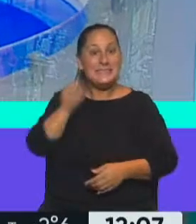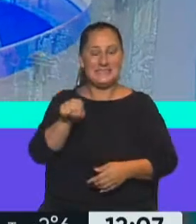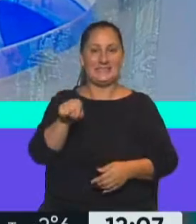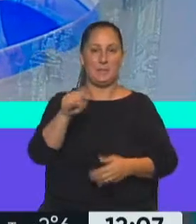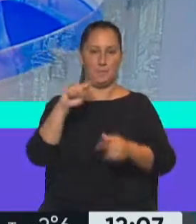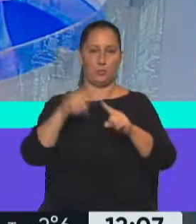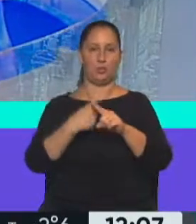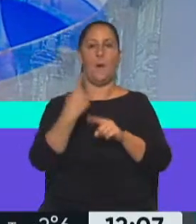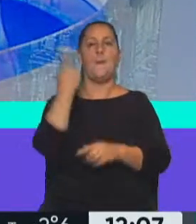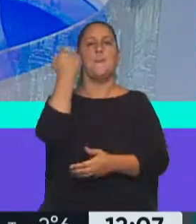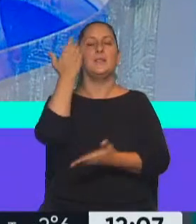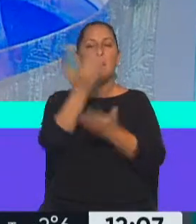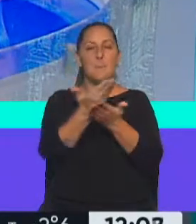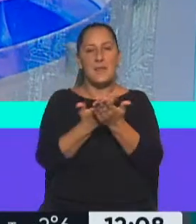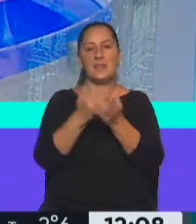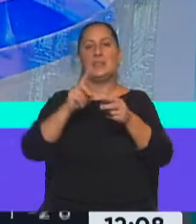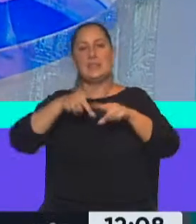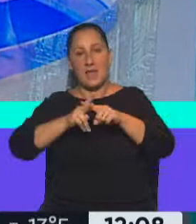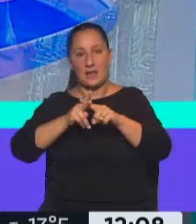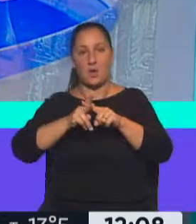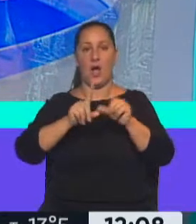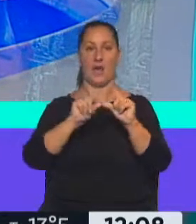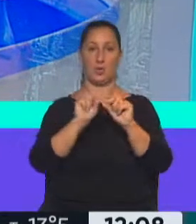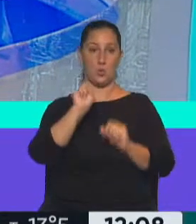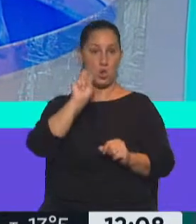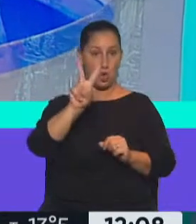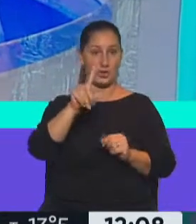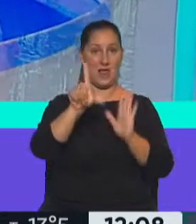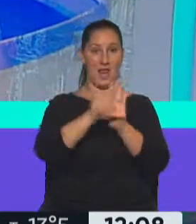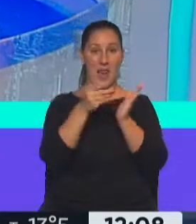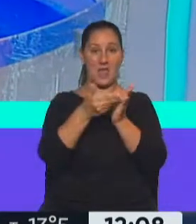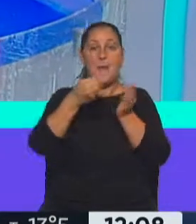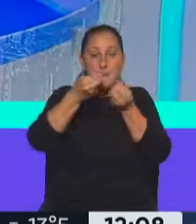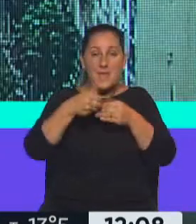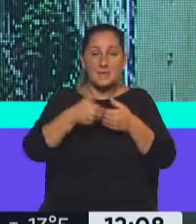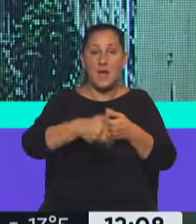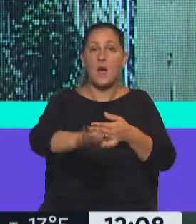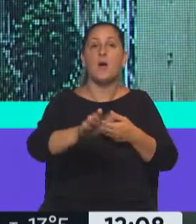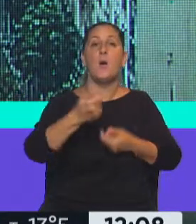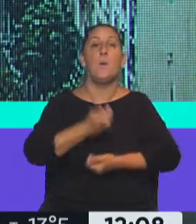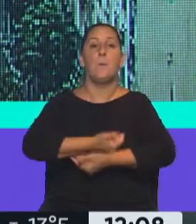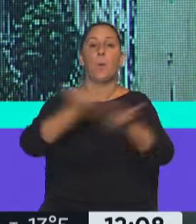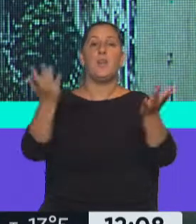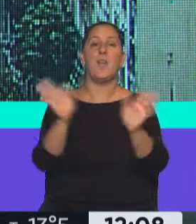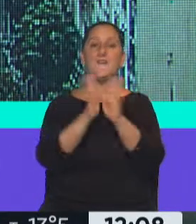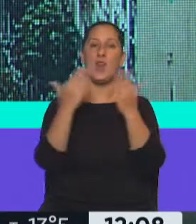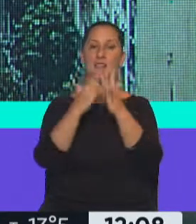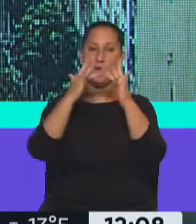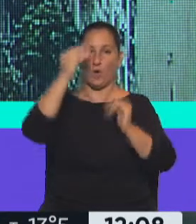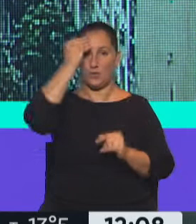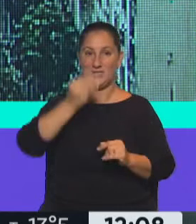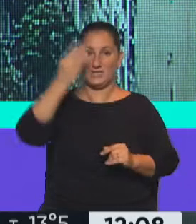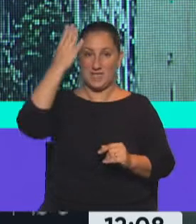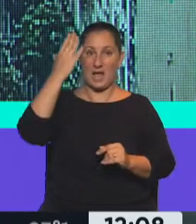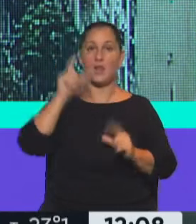memorándum técnico y los anexos. Artículo 2, que dice la presente ley, entrará en vigencia una vez que se publique en el bolígrafo oficial. Artículo 3,